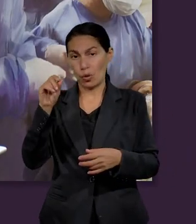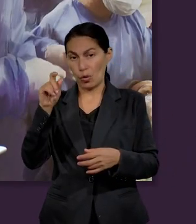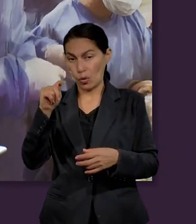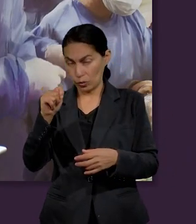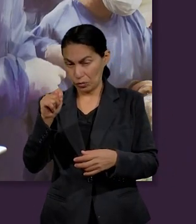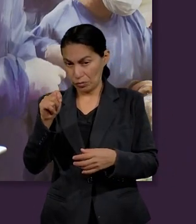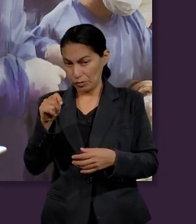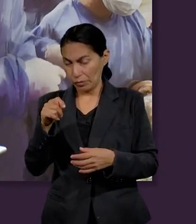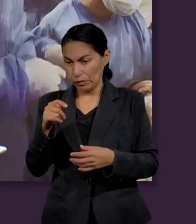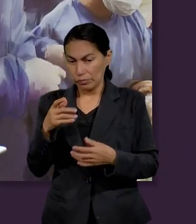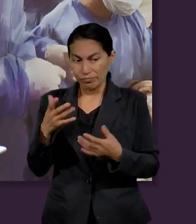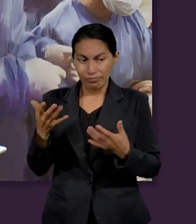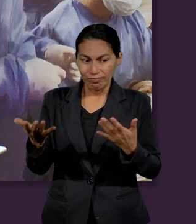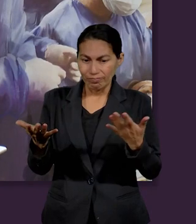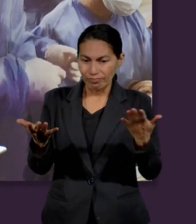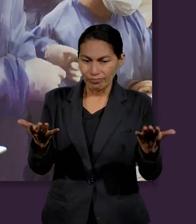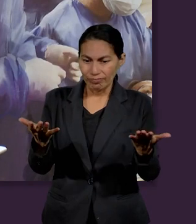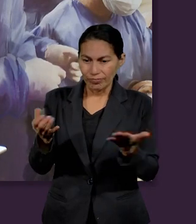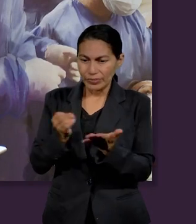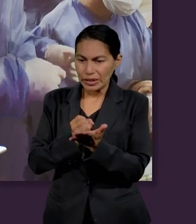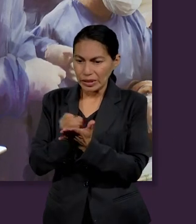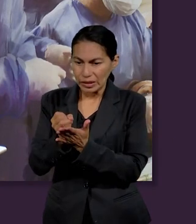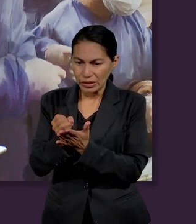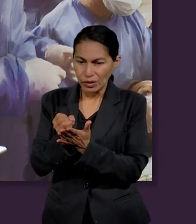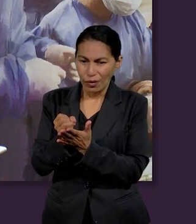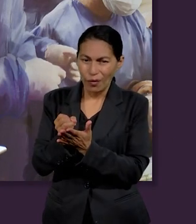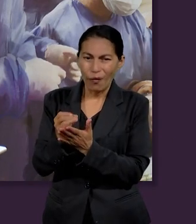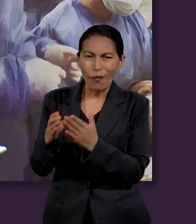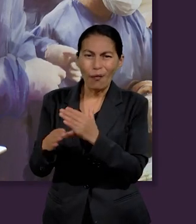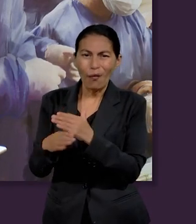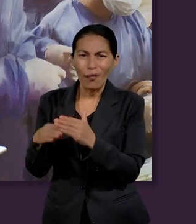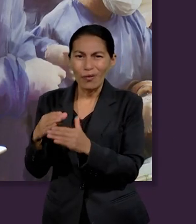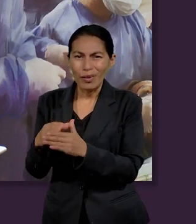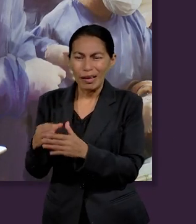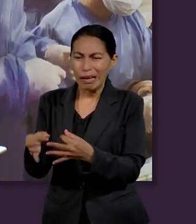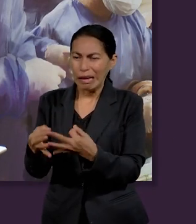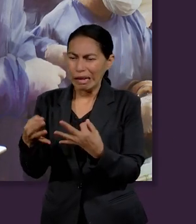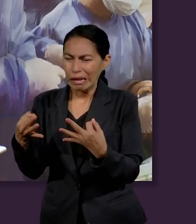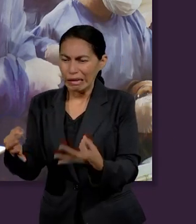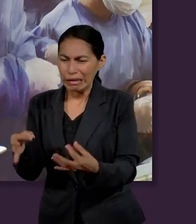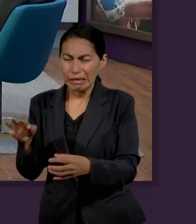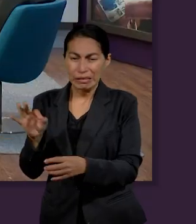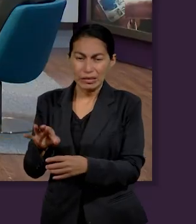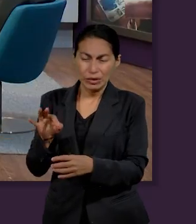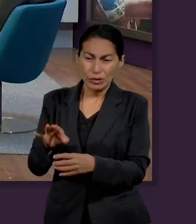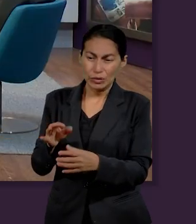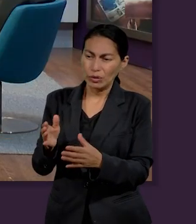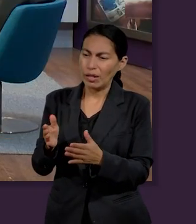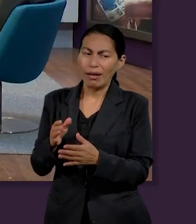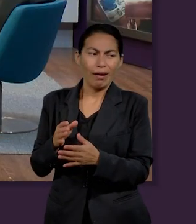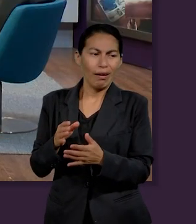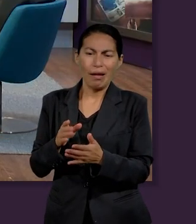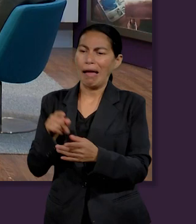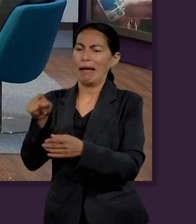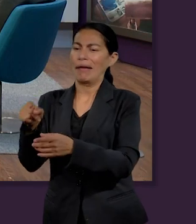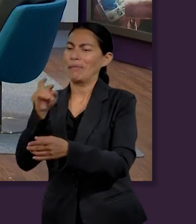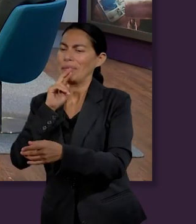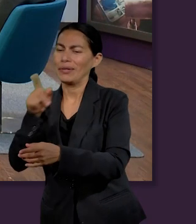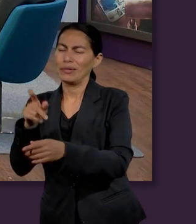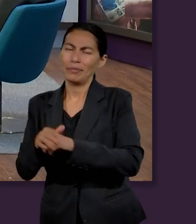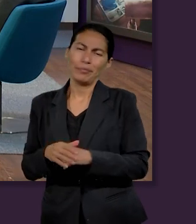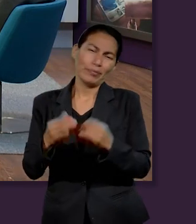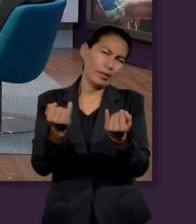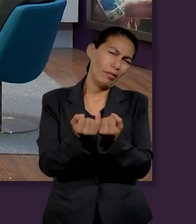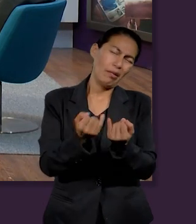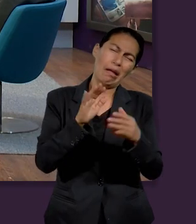basó su decisión en su mayor tesoro que en ese momento eran los tesoros terrenales. Y eso a veces nos pasa a nosotros.